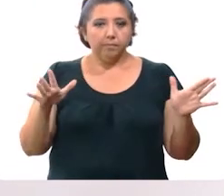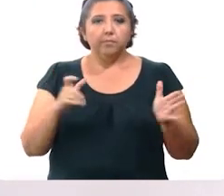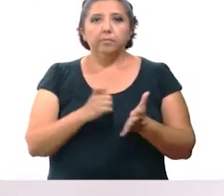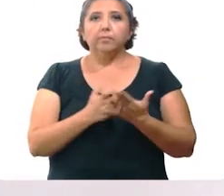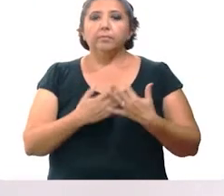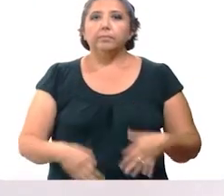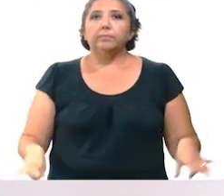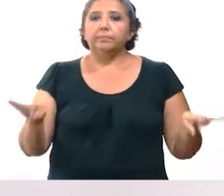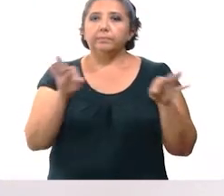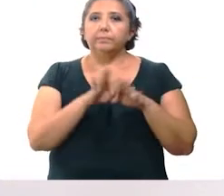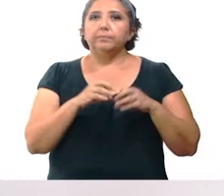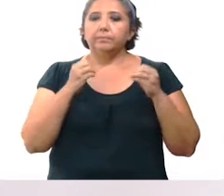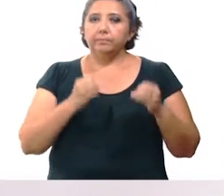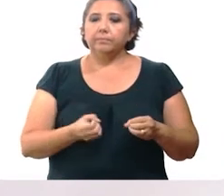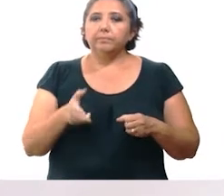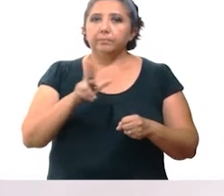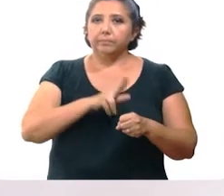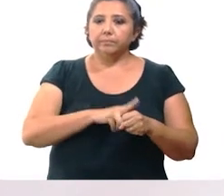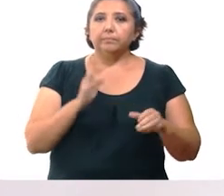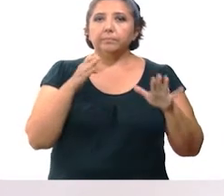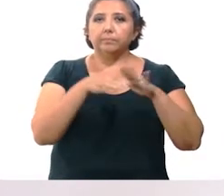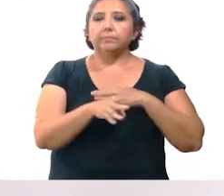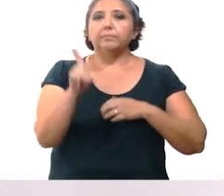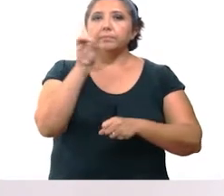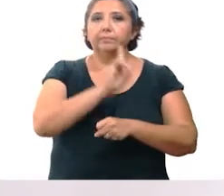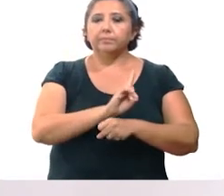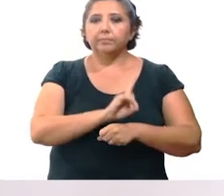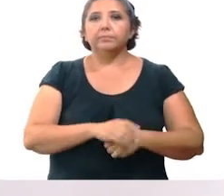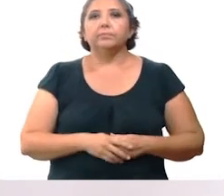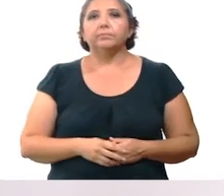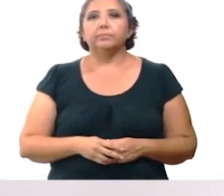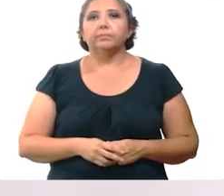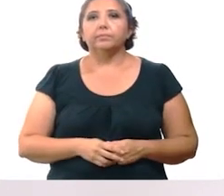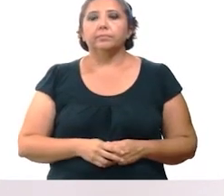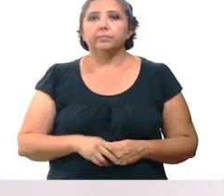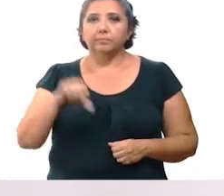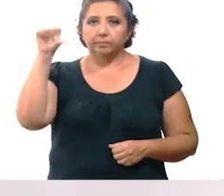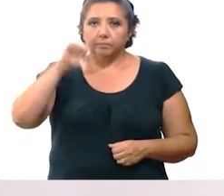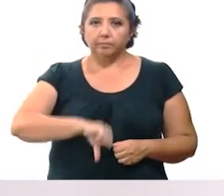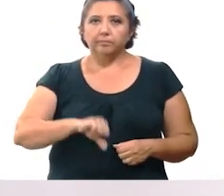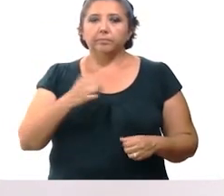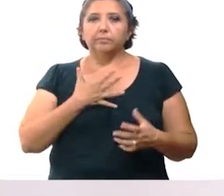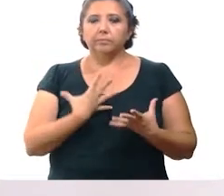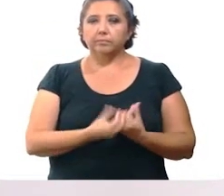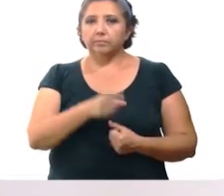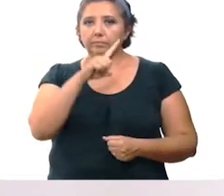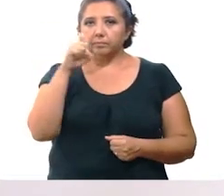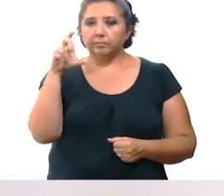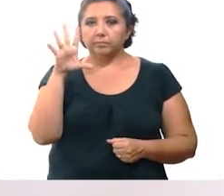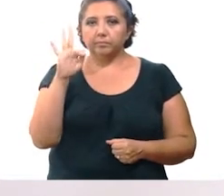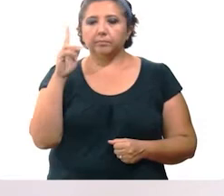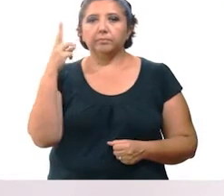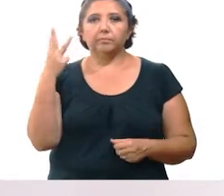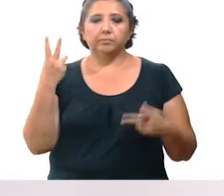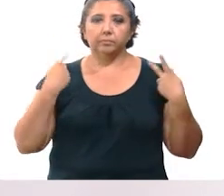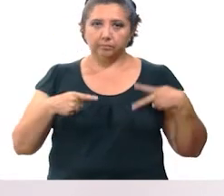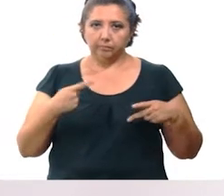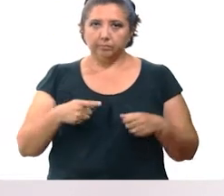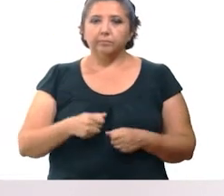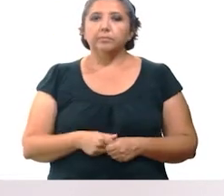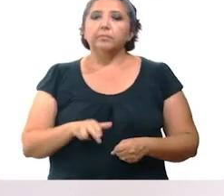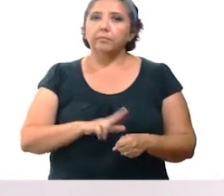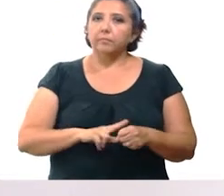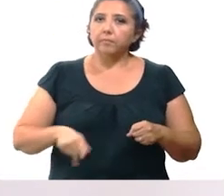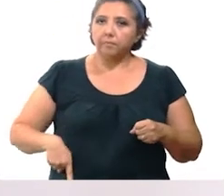económica, los datos más importantes son la ocupación hospitalar y los ingresos diarios. El día de hoy tenemos 143 pacientes en hospitales